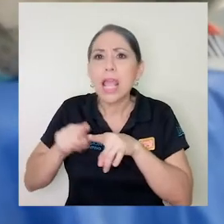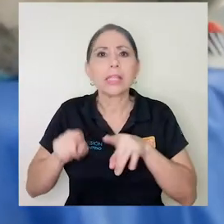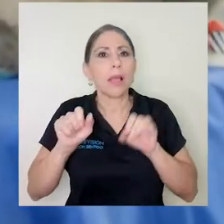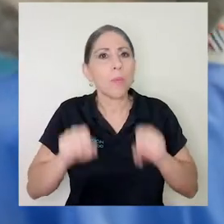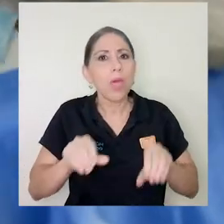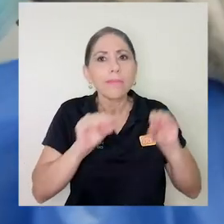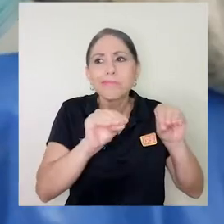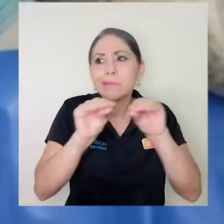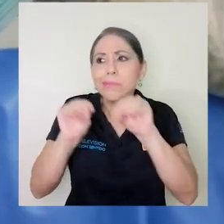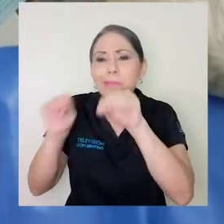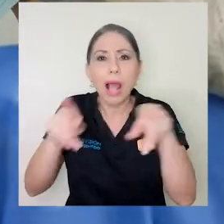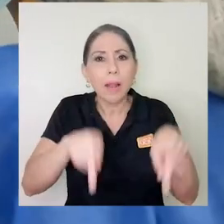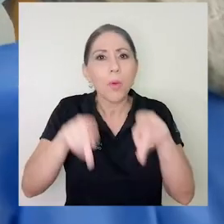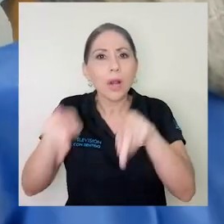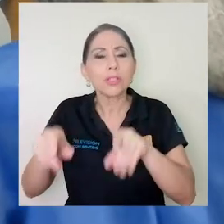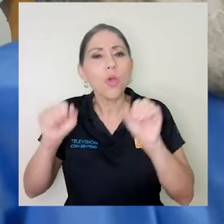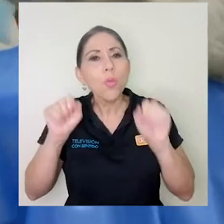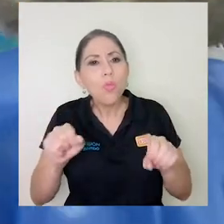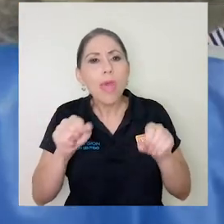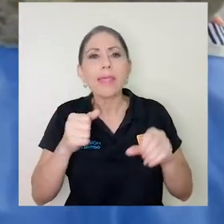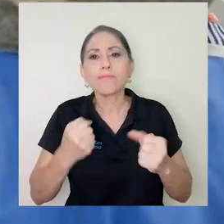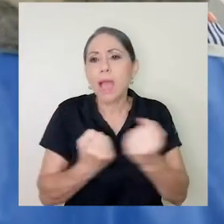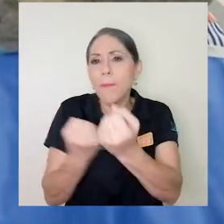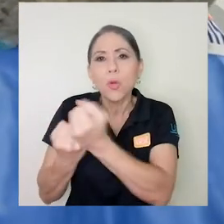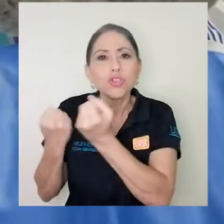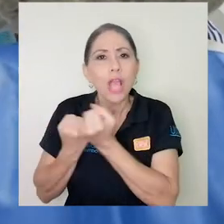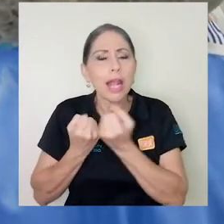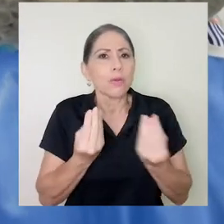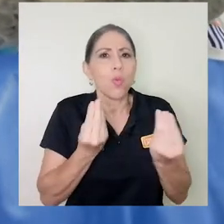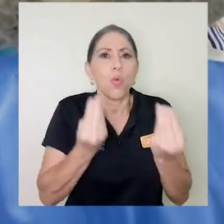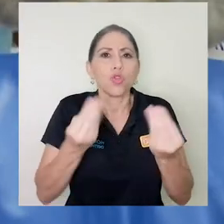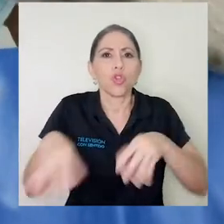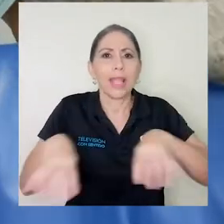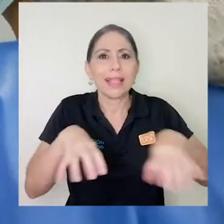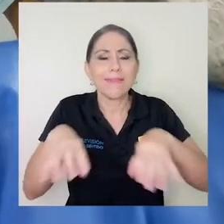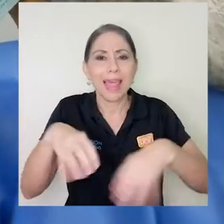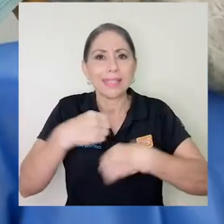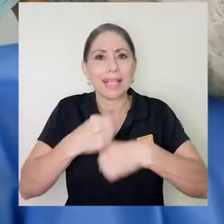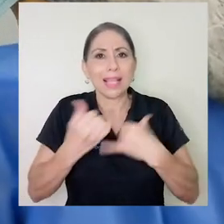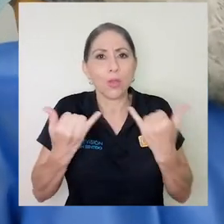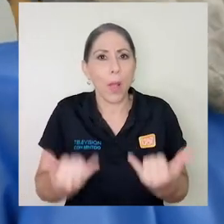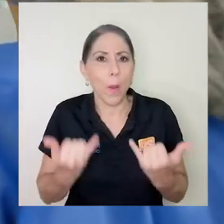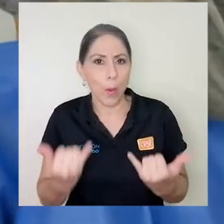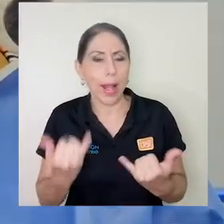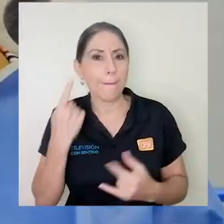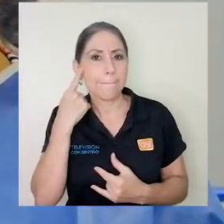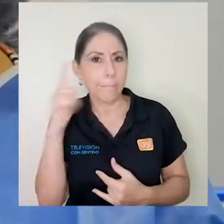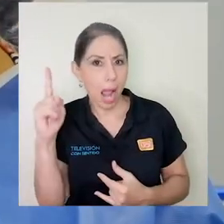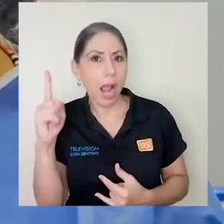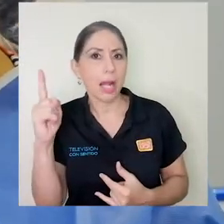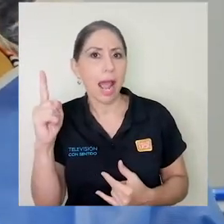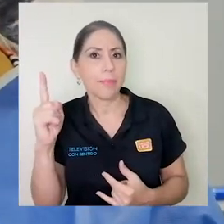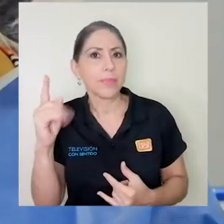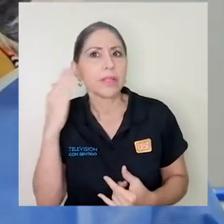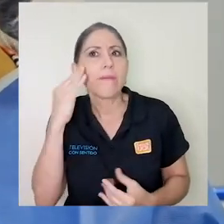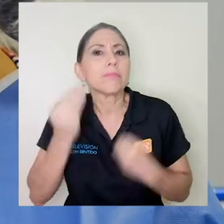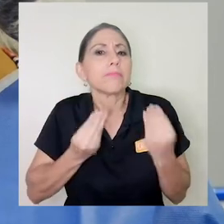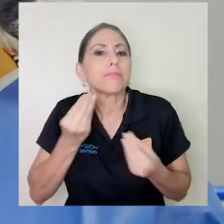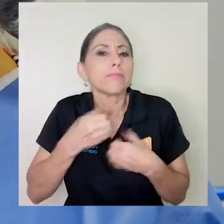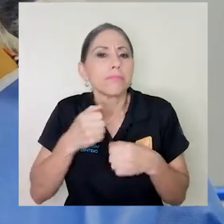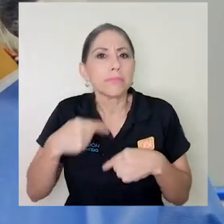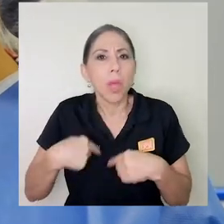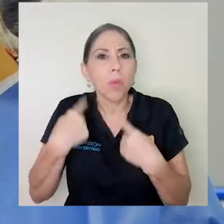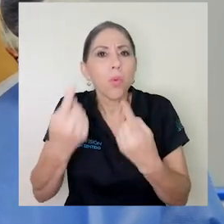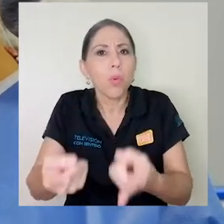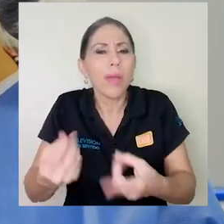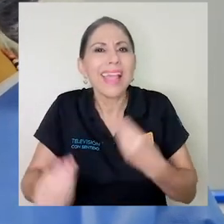población y también de apoyar un montón de actividades que se están haciendo para determinar, digamos, la ruta o